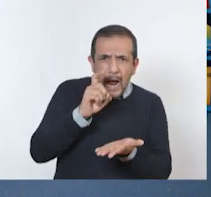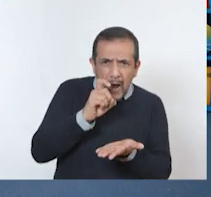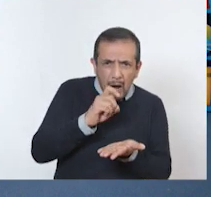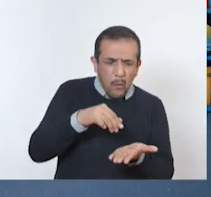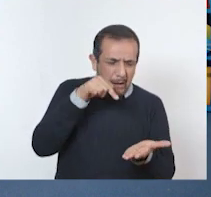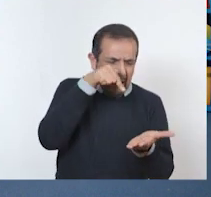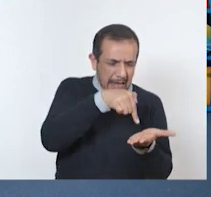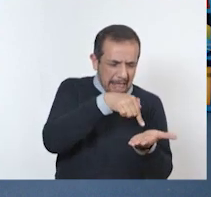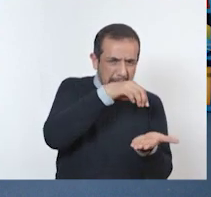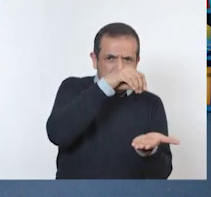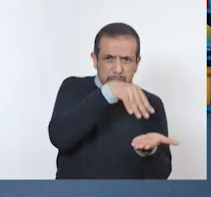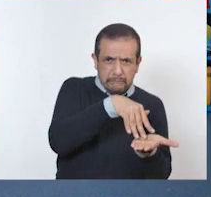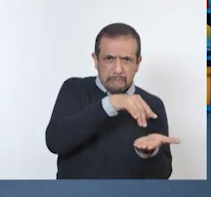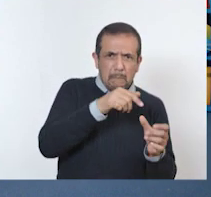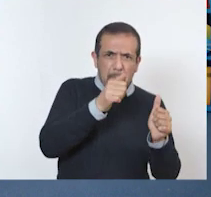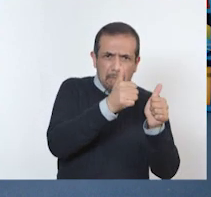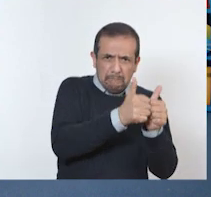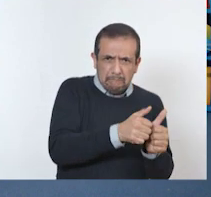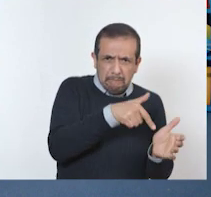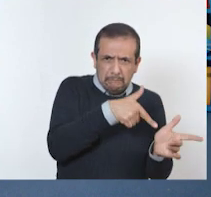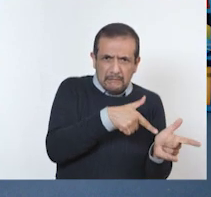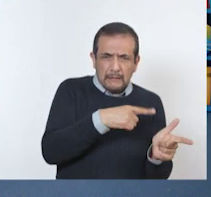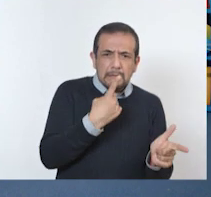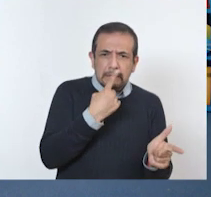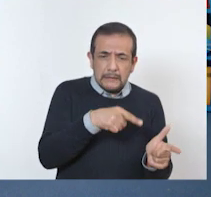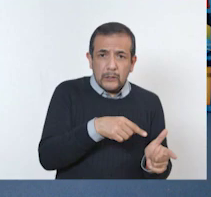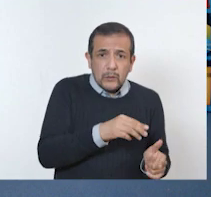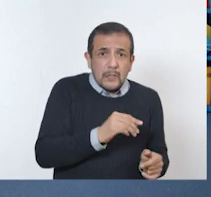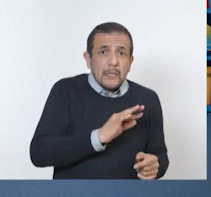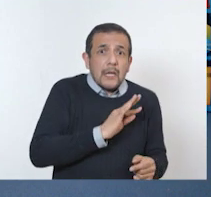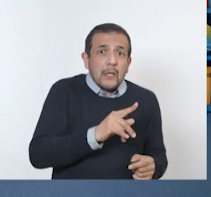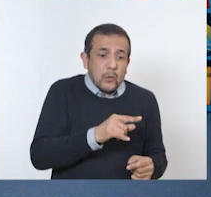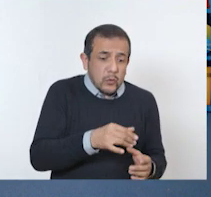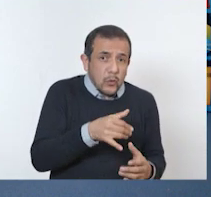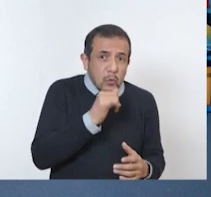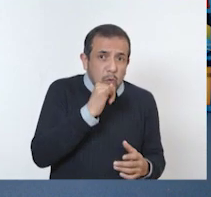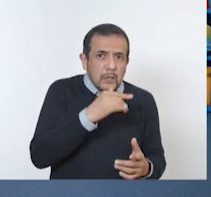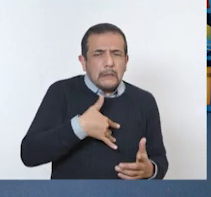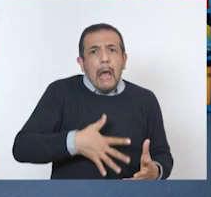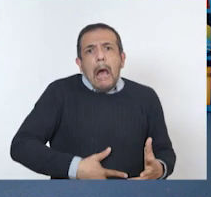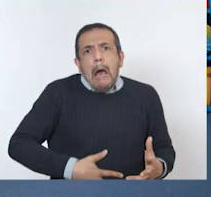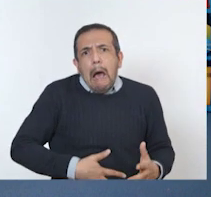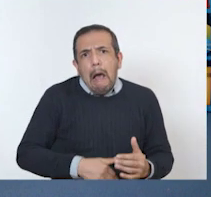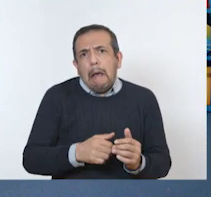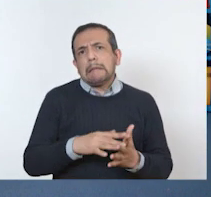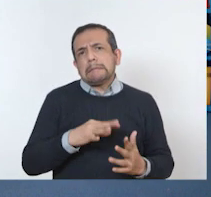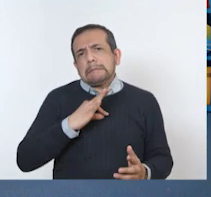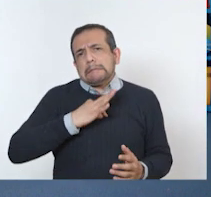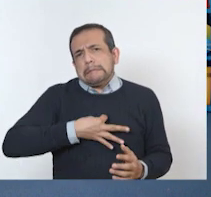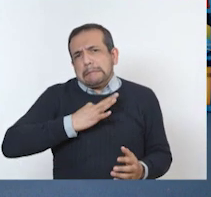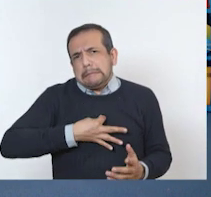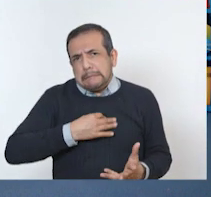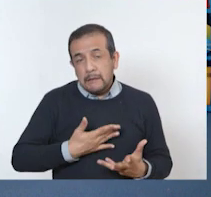destapada? Imagínese, tremendo dolor de panza o infección que nos daría. Tratemos con amor a todos nuestros